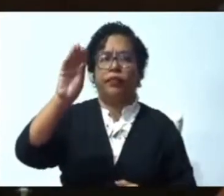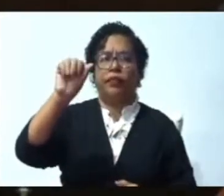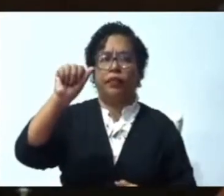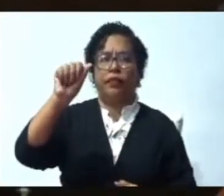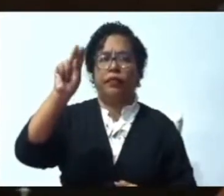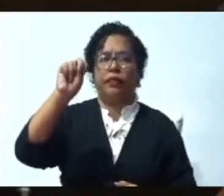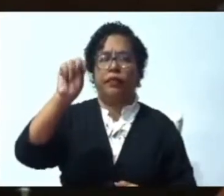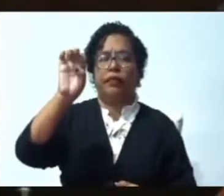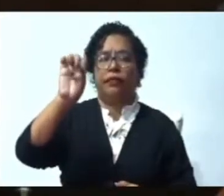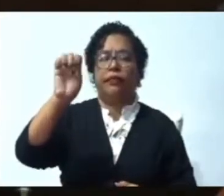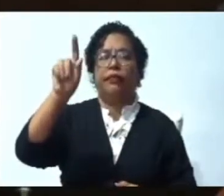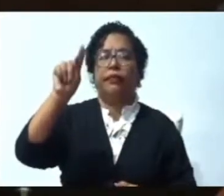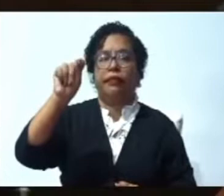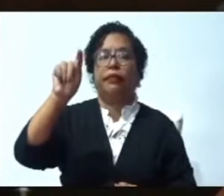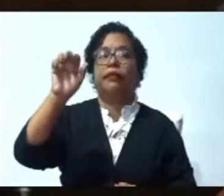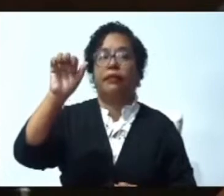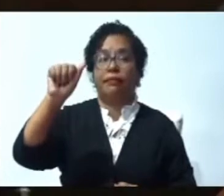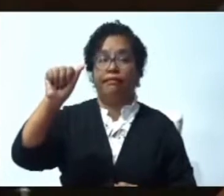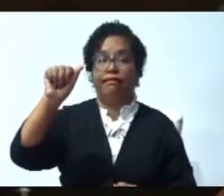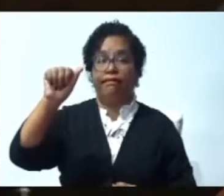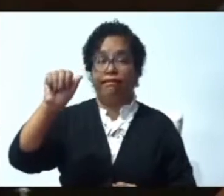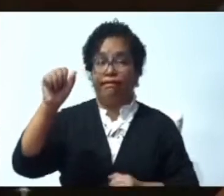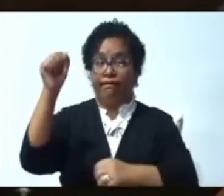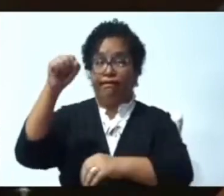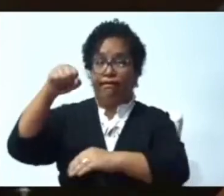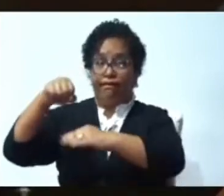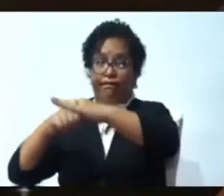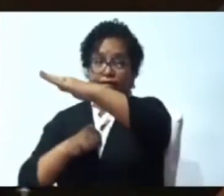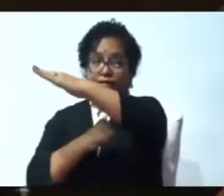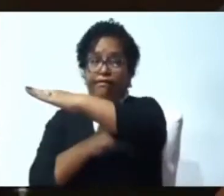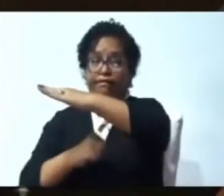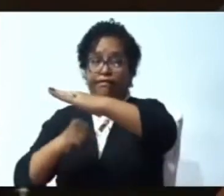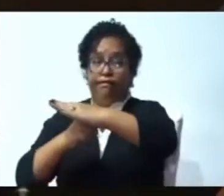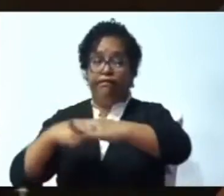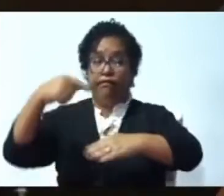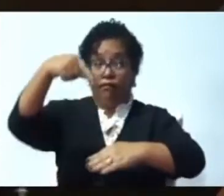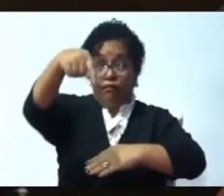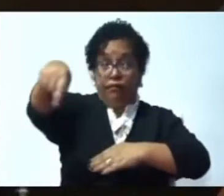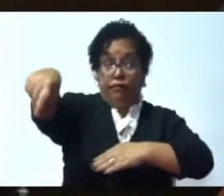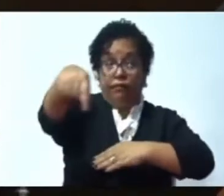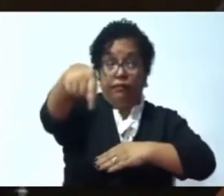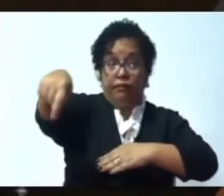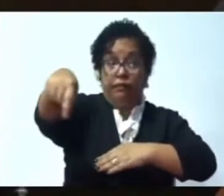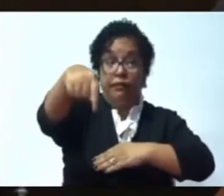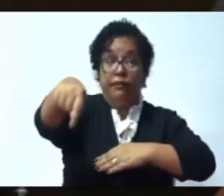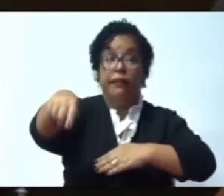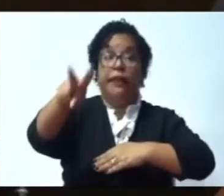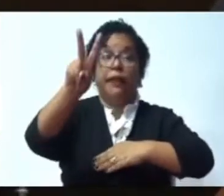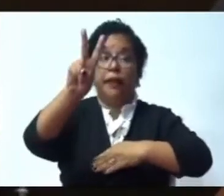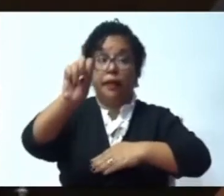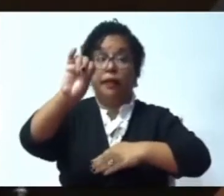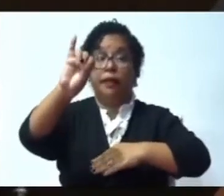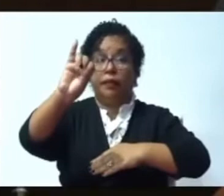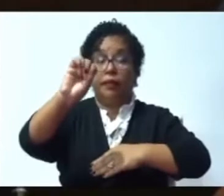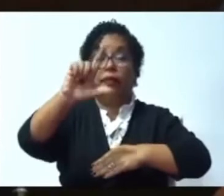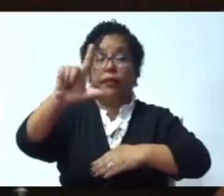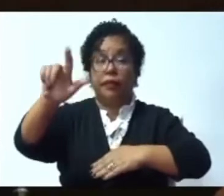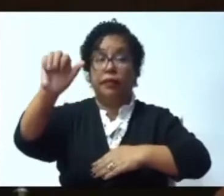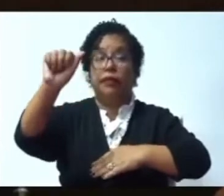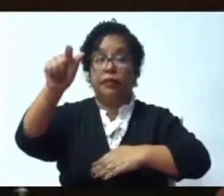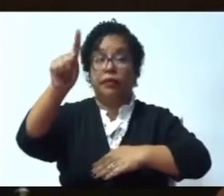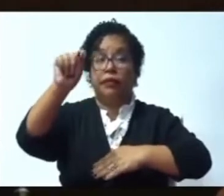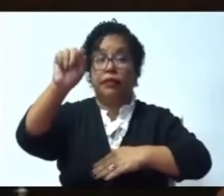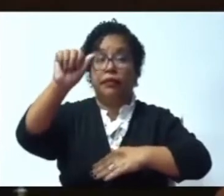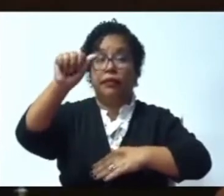Villatapia Con el municipio de Villatapia y con la provincia hermana Miravales Entre otras